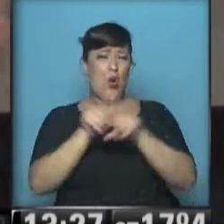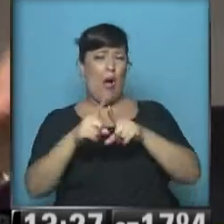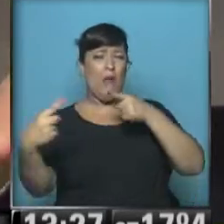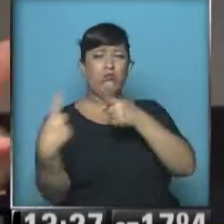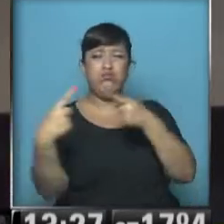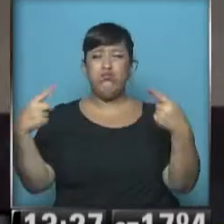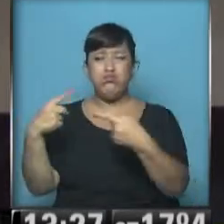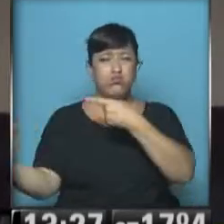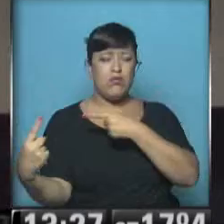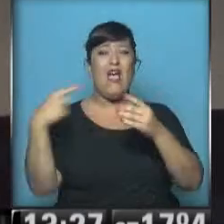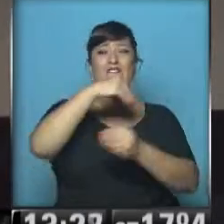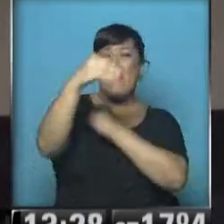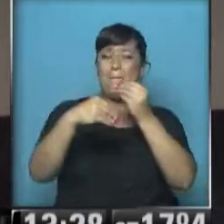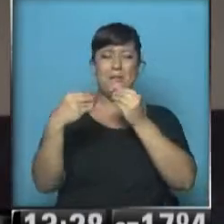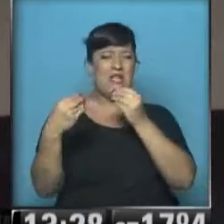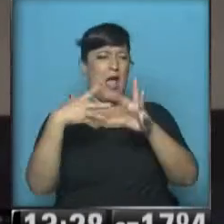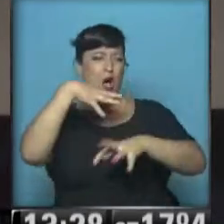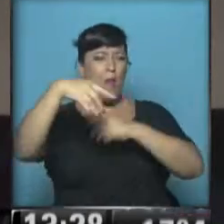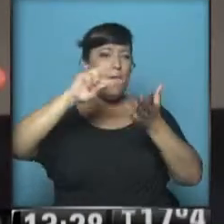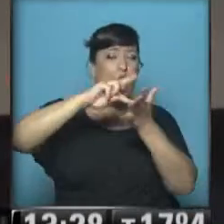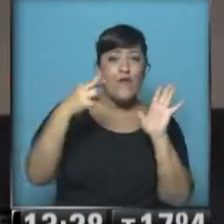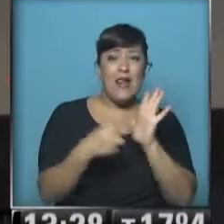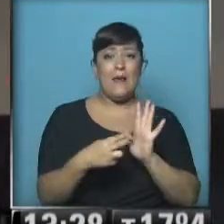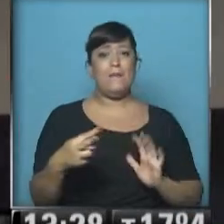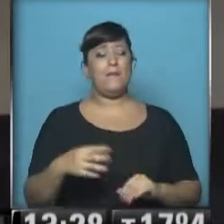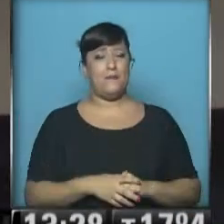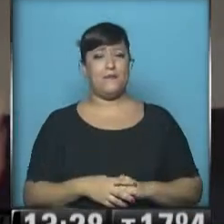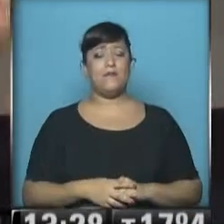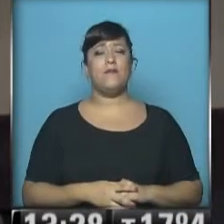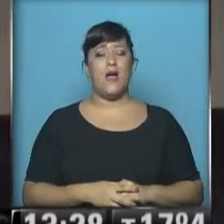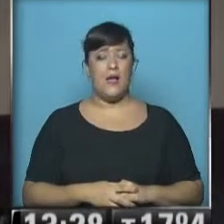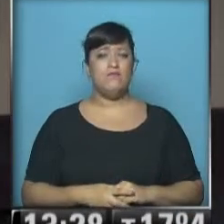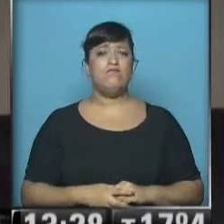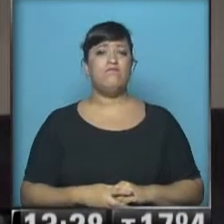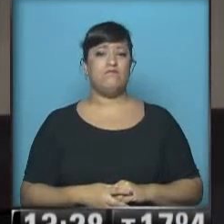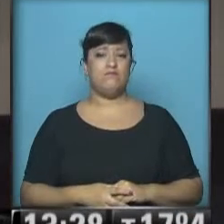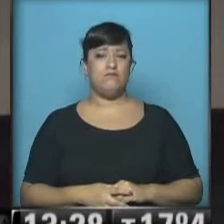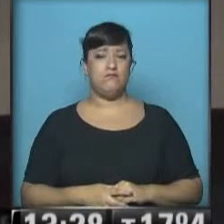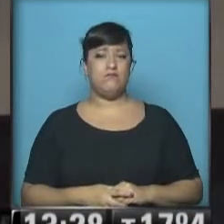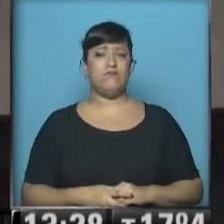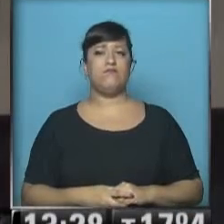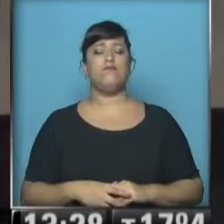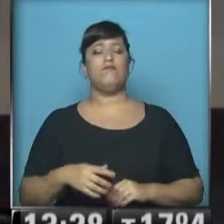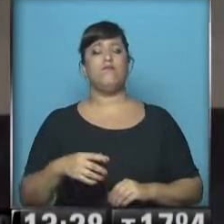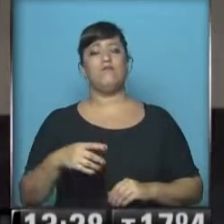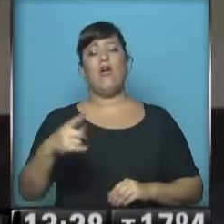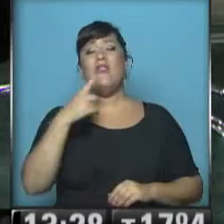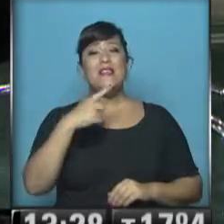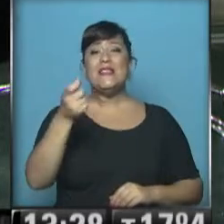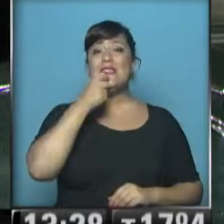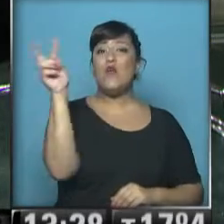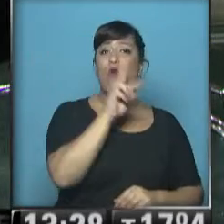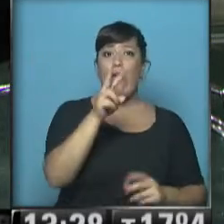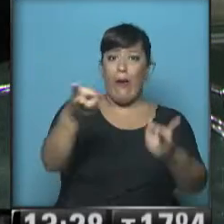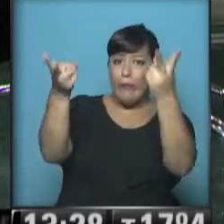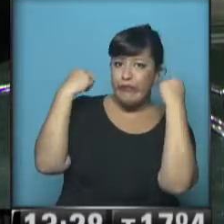dentro de las situaciones familiares, donde la no subordinación de la mujer aumenta la violencia de los varones. Es cierto lo que decía